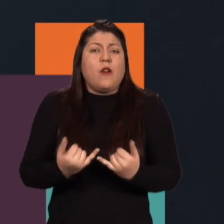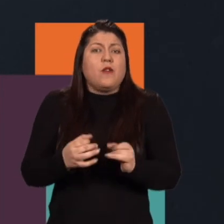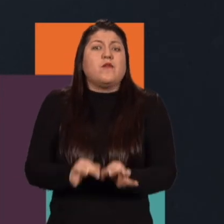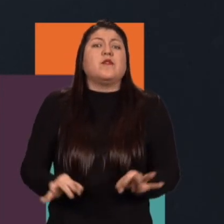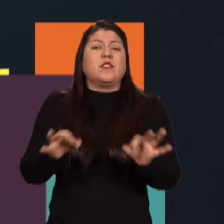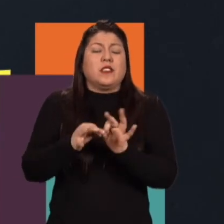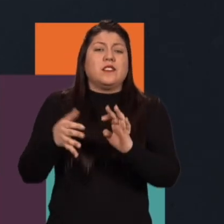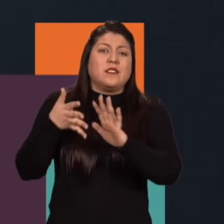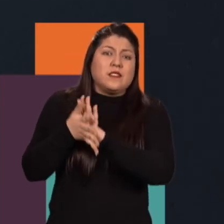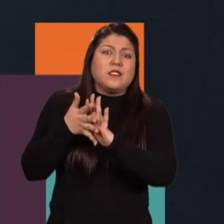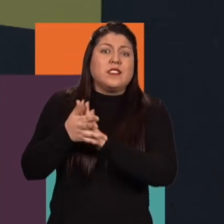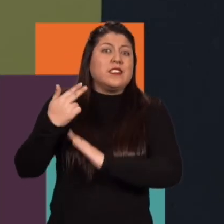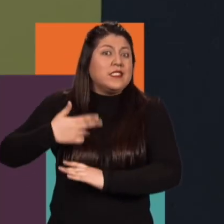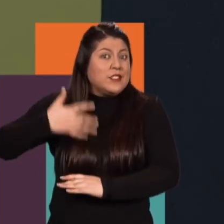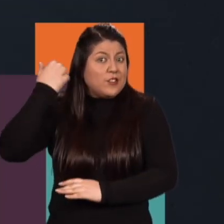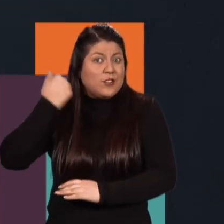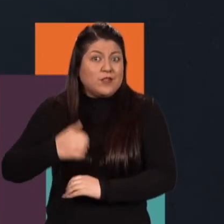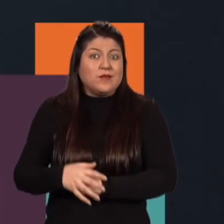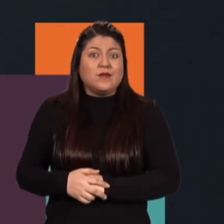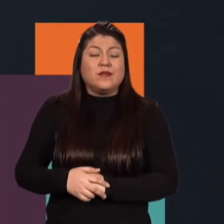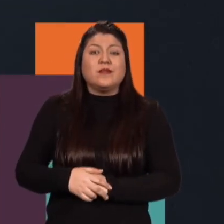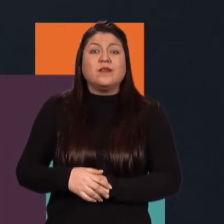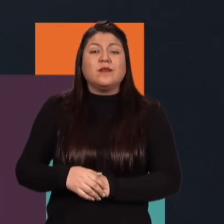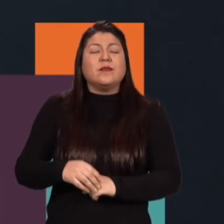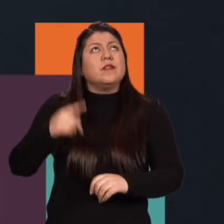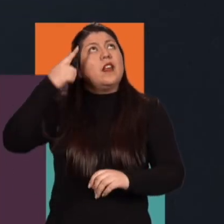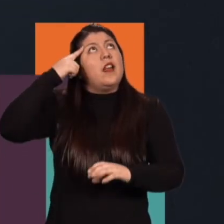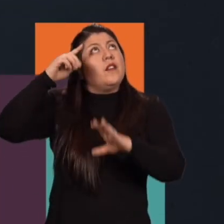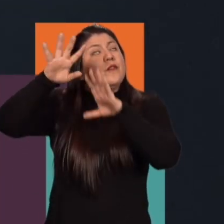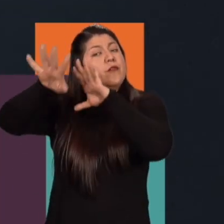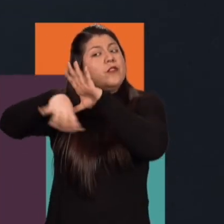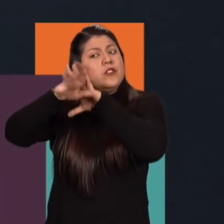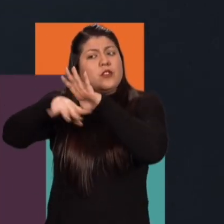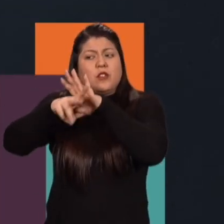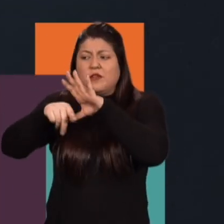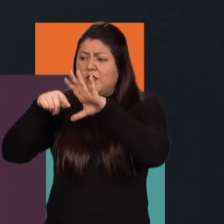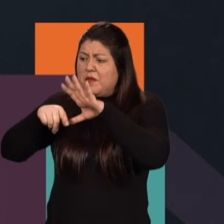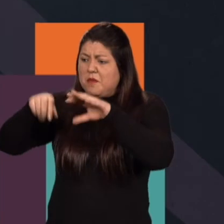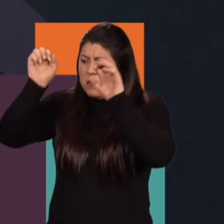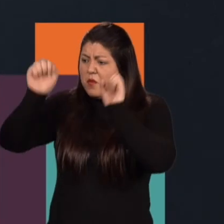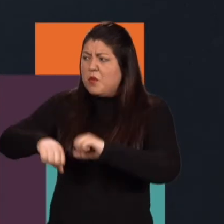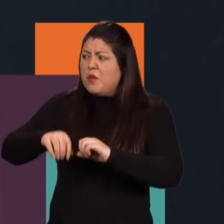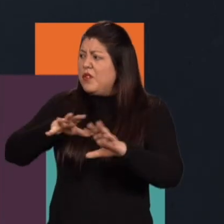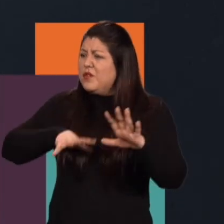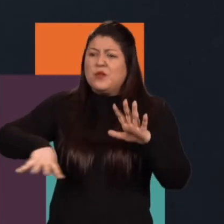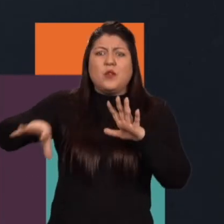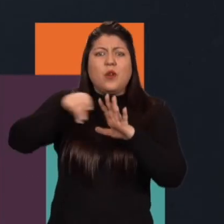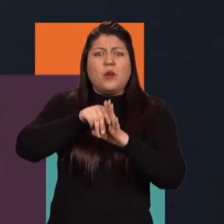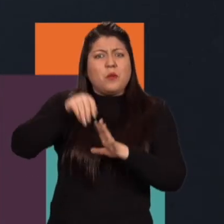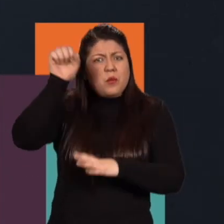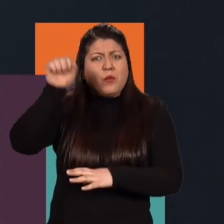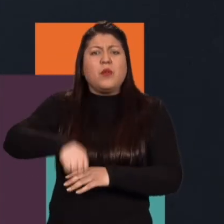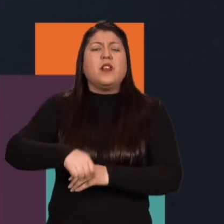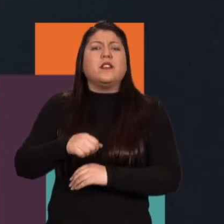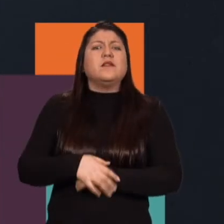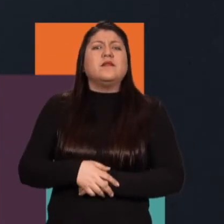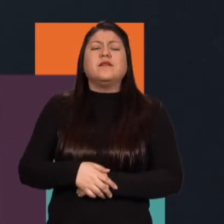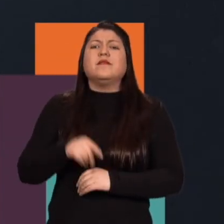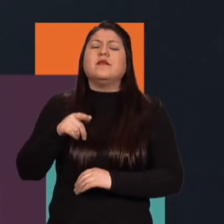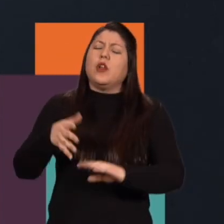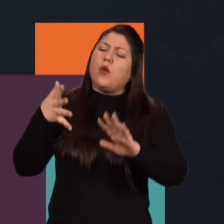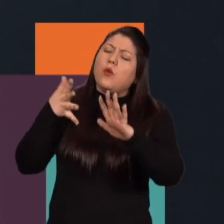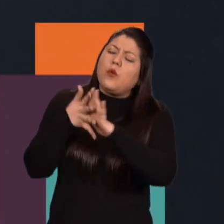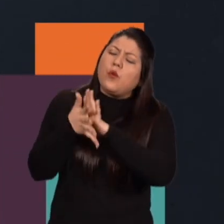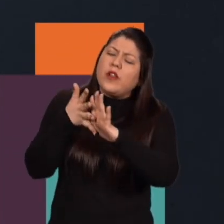humanos yo creo que eso si es muy importante ahorita en las historias que si digamos desde la ficción se puede todo desde la ficción